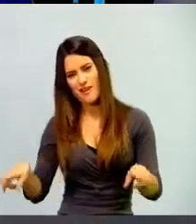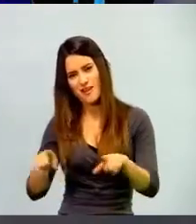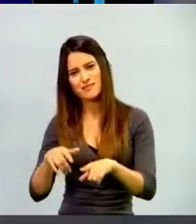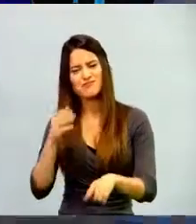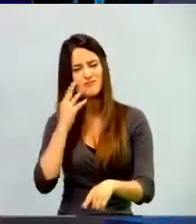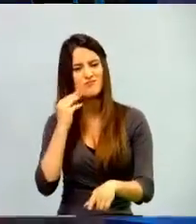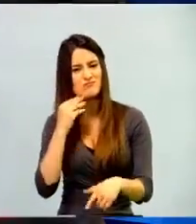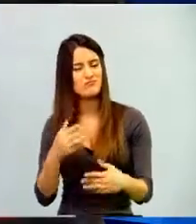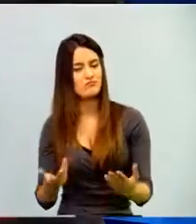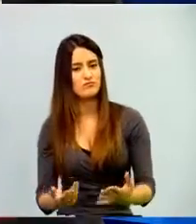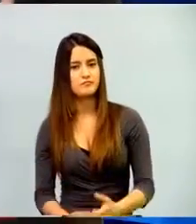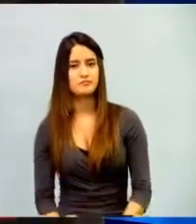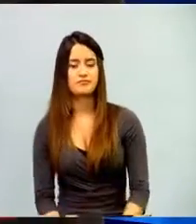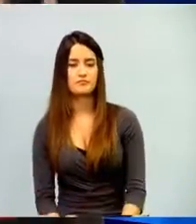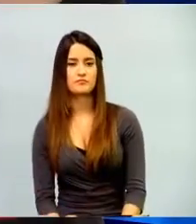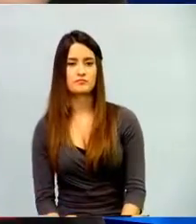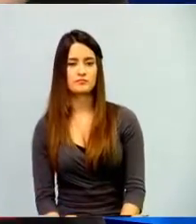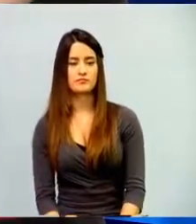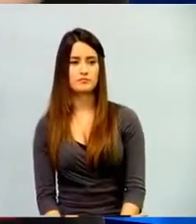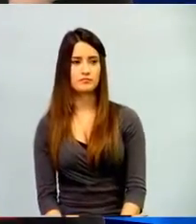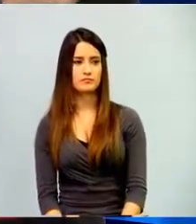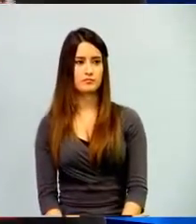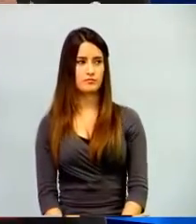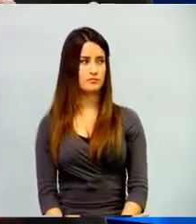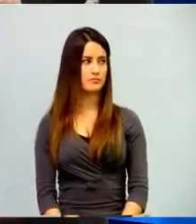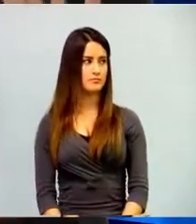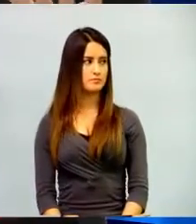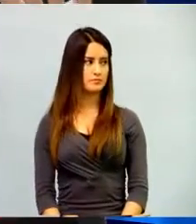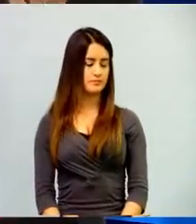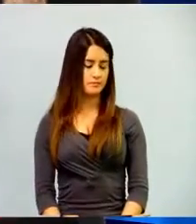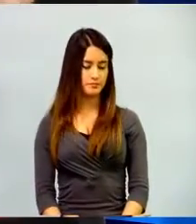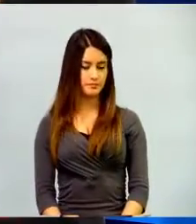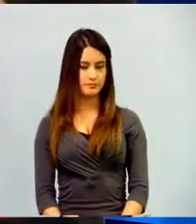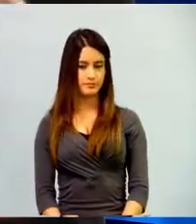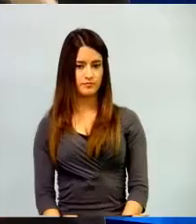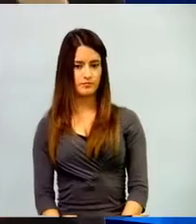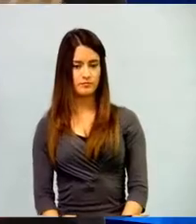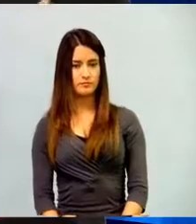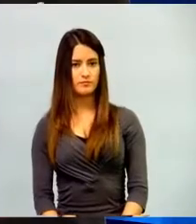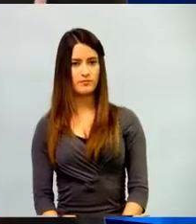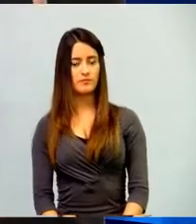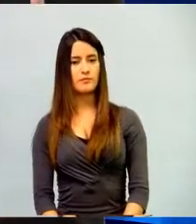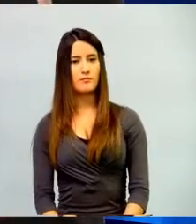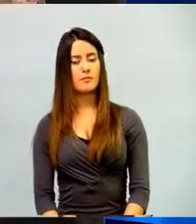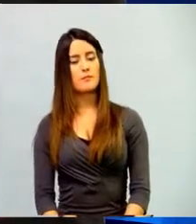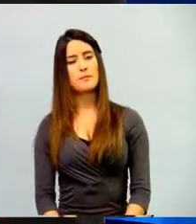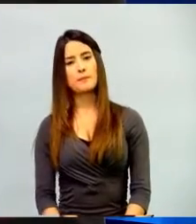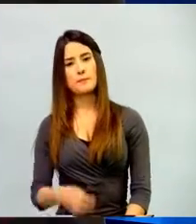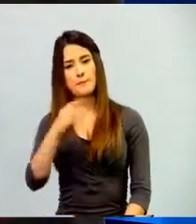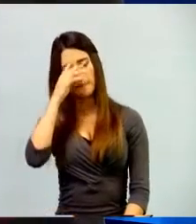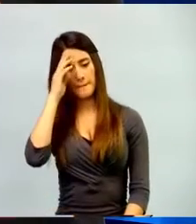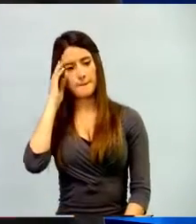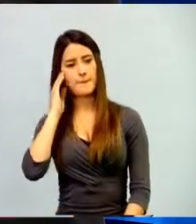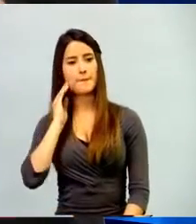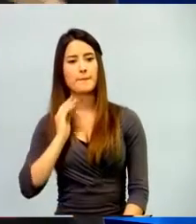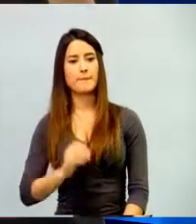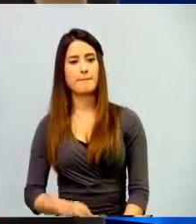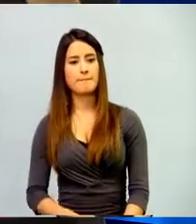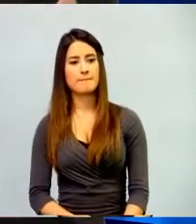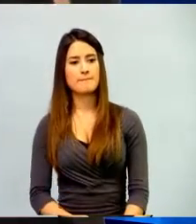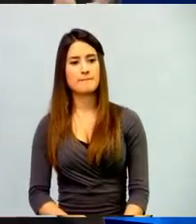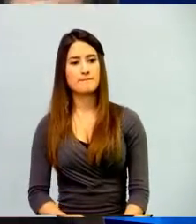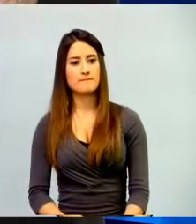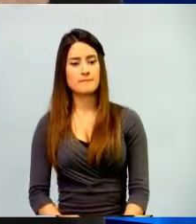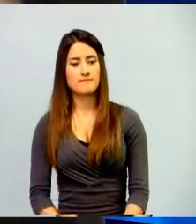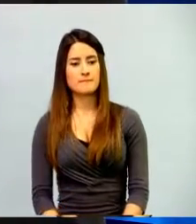Primero, ellos muchas veces, uno no es el que entra a... Como ellos tienen que diseñar un espacio, que están... No un